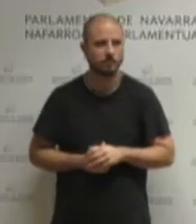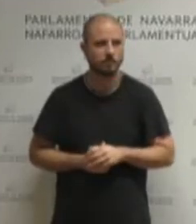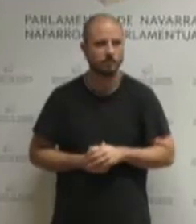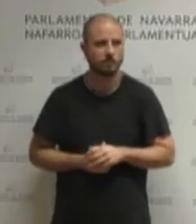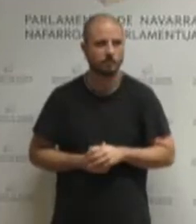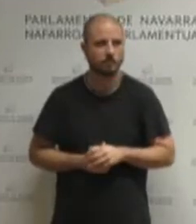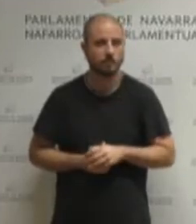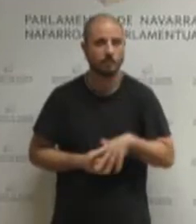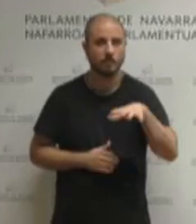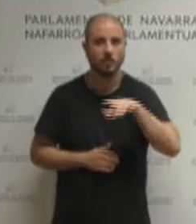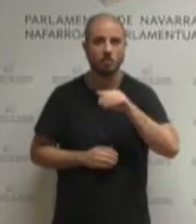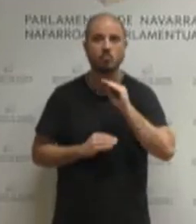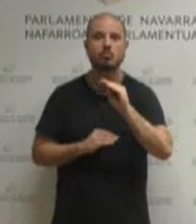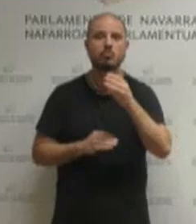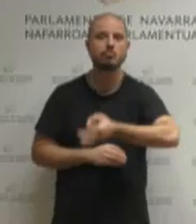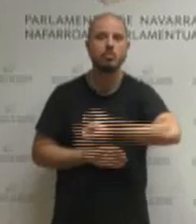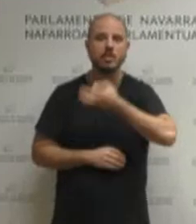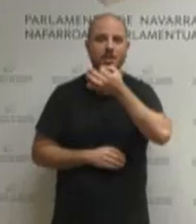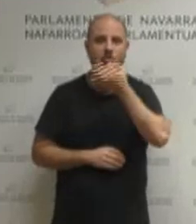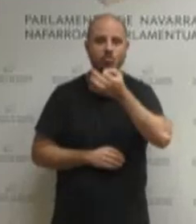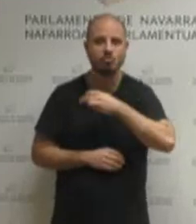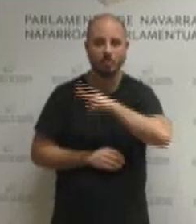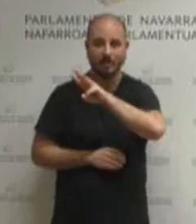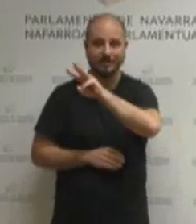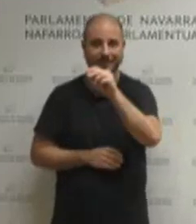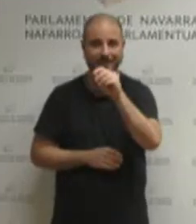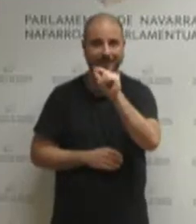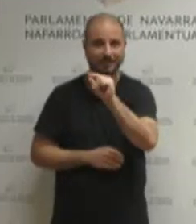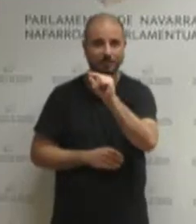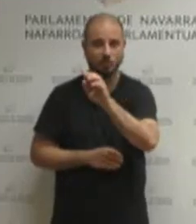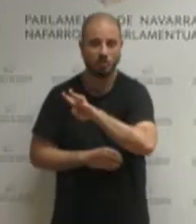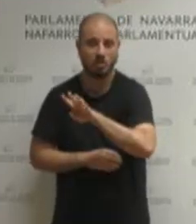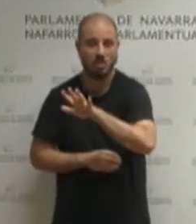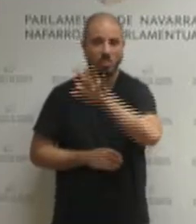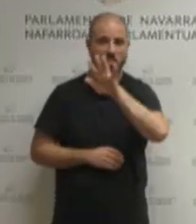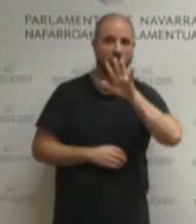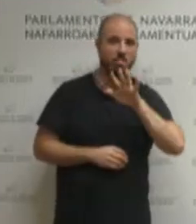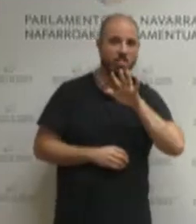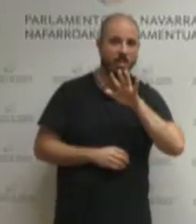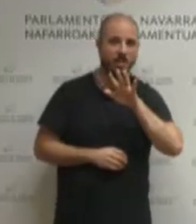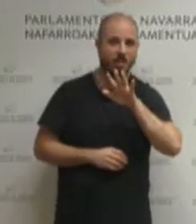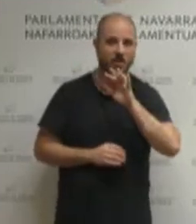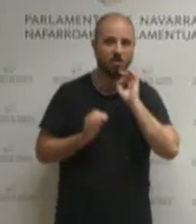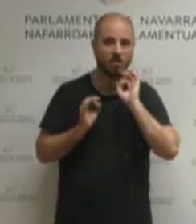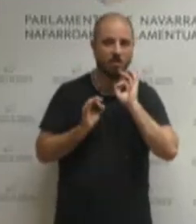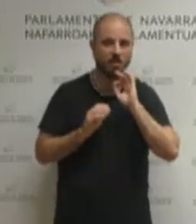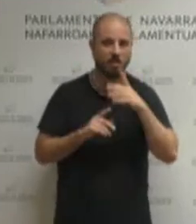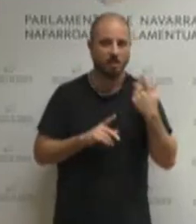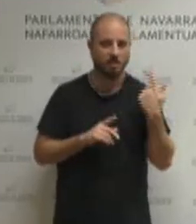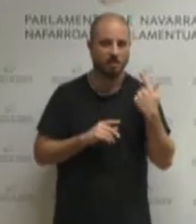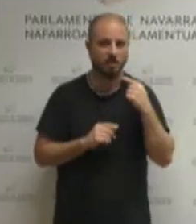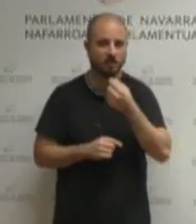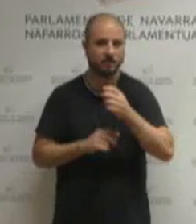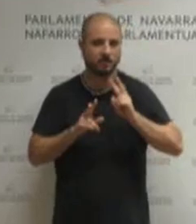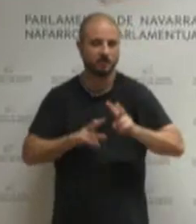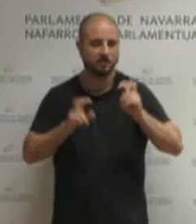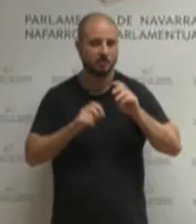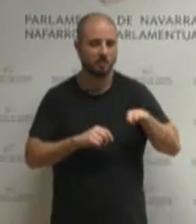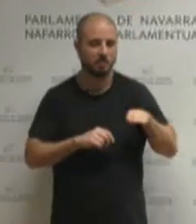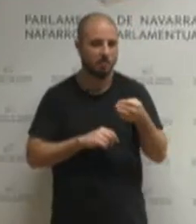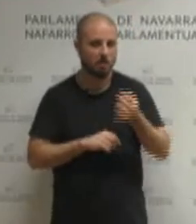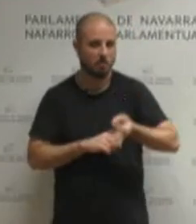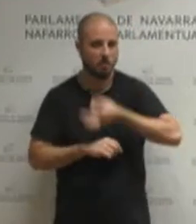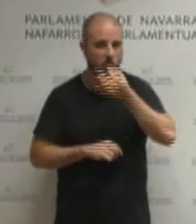bos minutuak ehatxe bilduz hitzegiten eman behar baldin baduzu horrek ematen du zure desesperazioaren maila